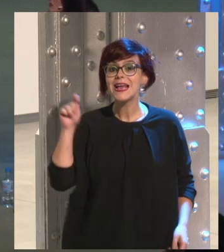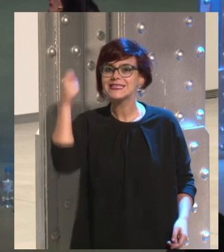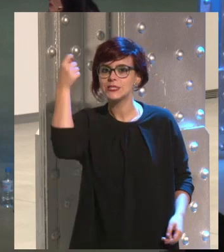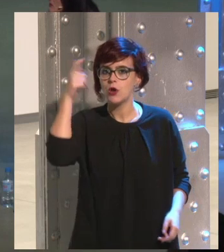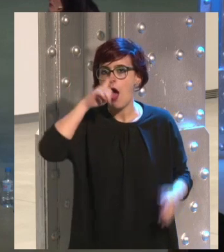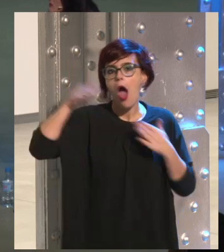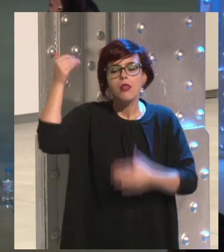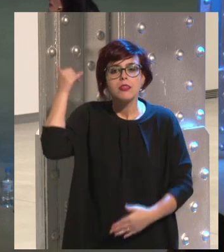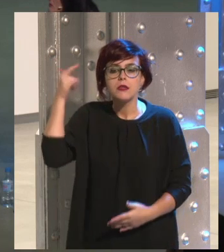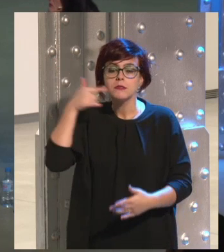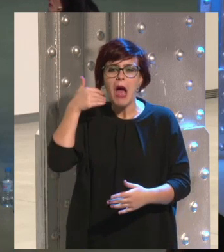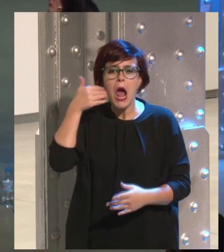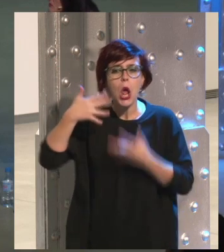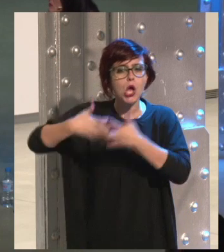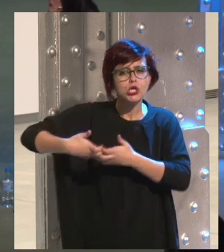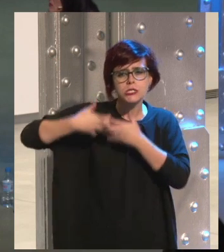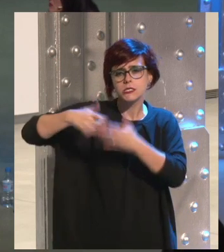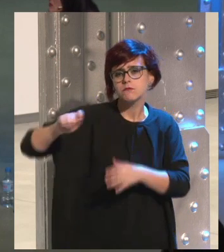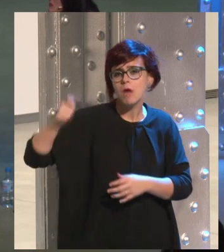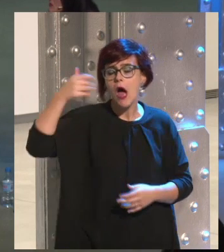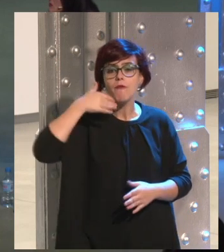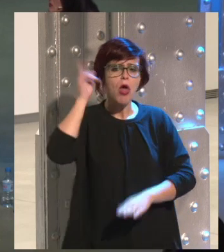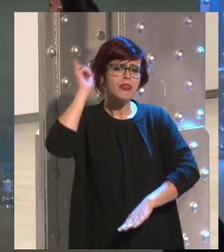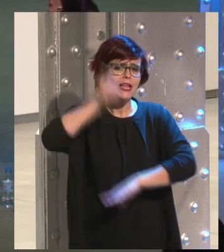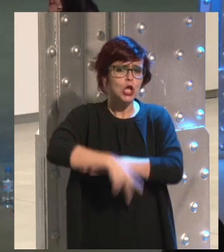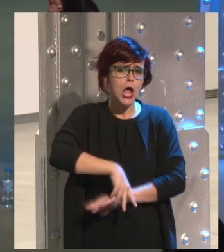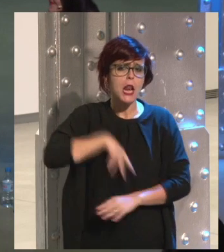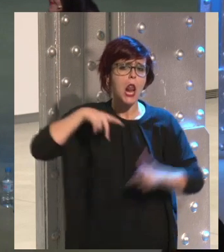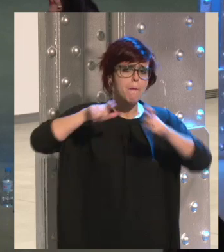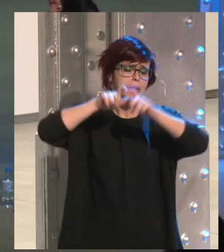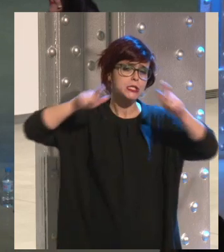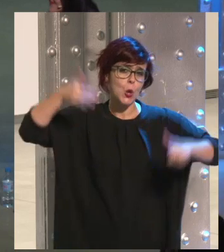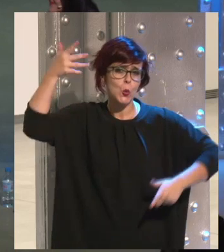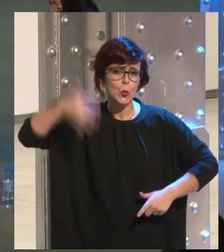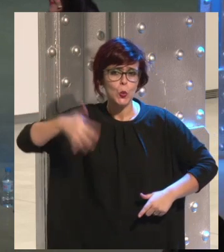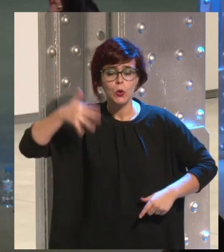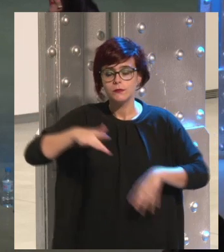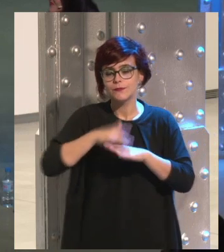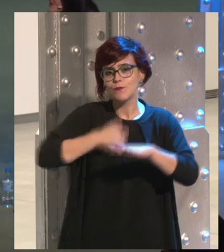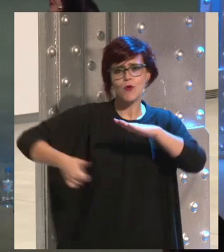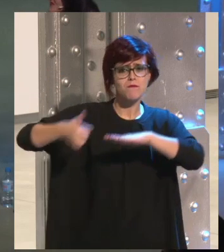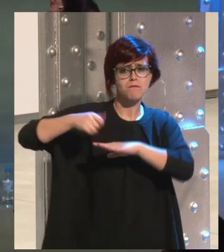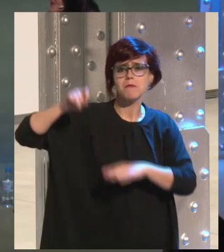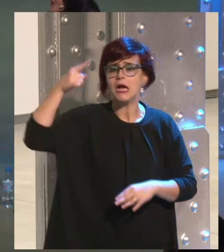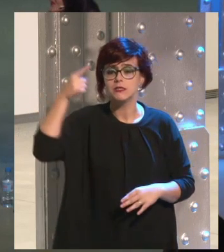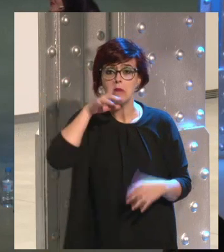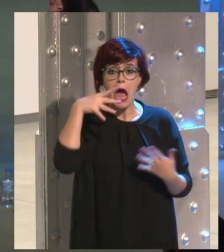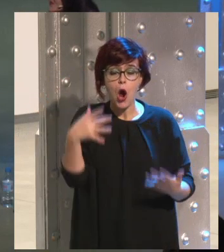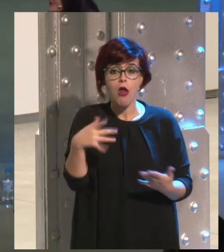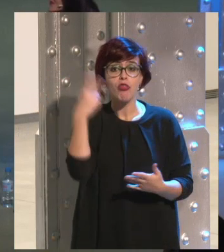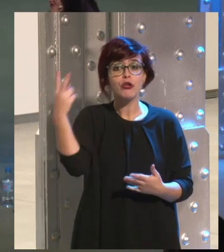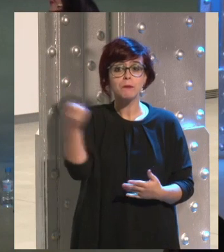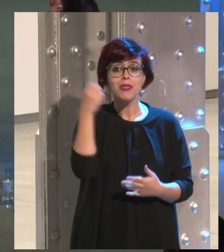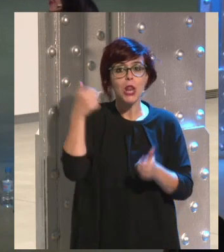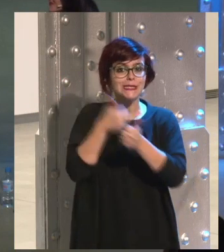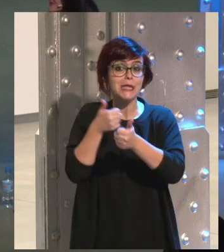no es tanto voy a conseguir a lo mejor ser director general de una empresa que antes era eso sino quiero tener dos millones